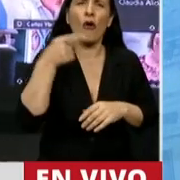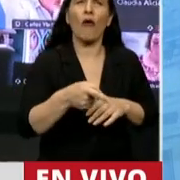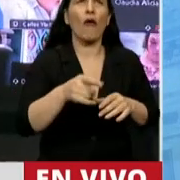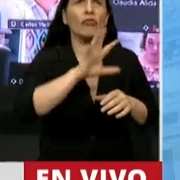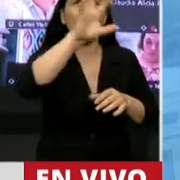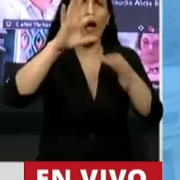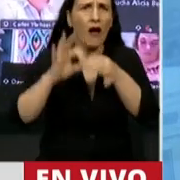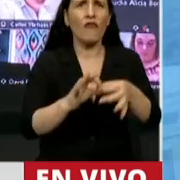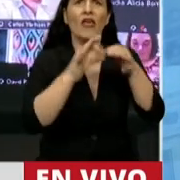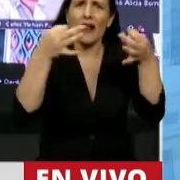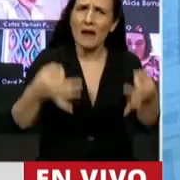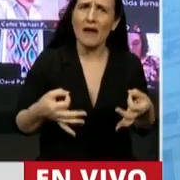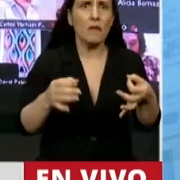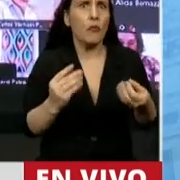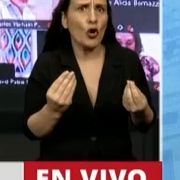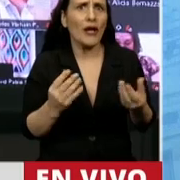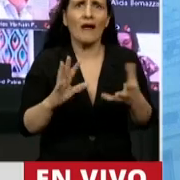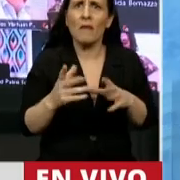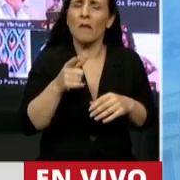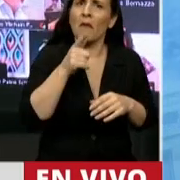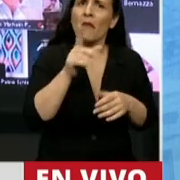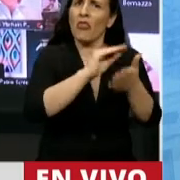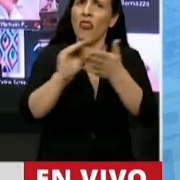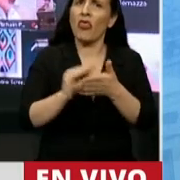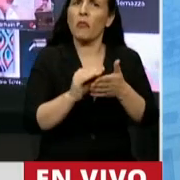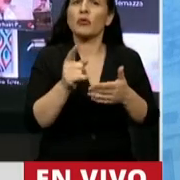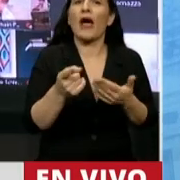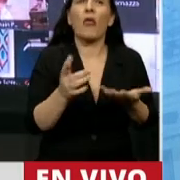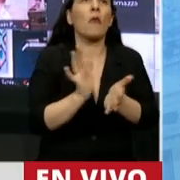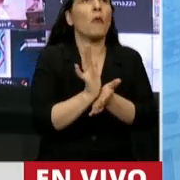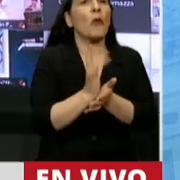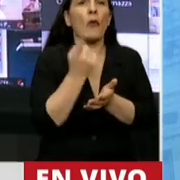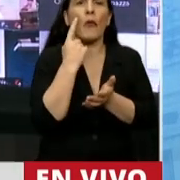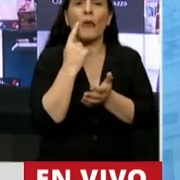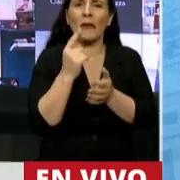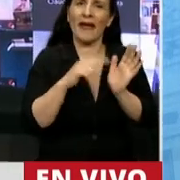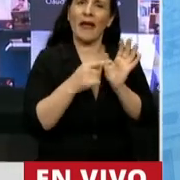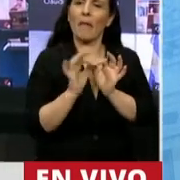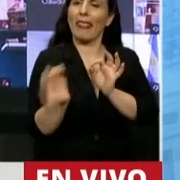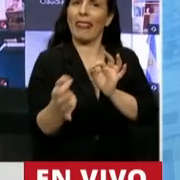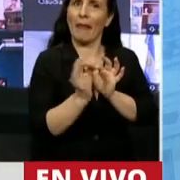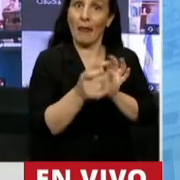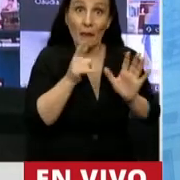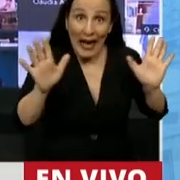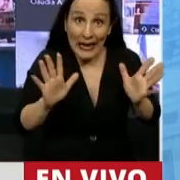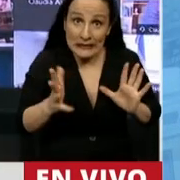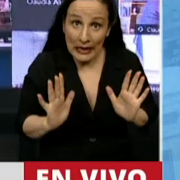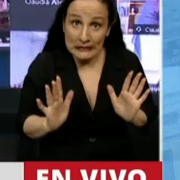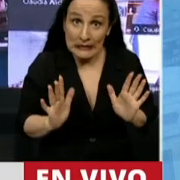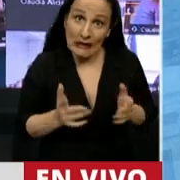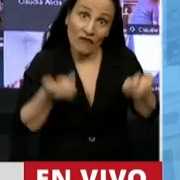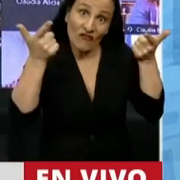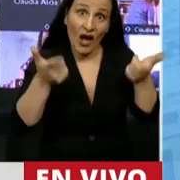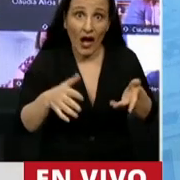daría la sensación que los diputados están todos viviendo a pocos kilómetros de la ciudad de Buenos Aires, que tienen las